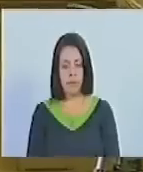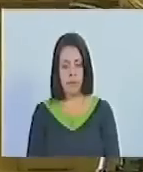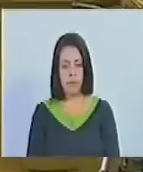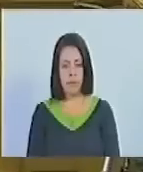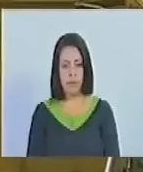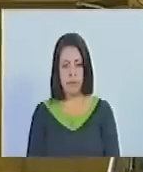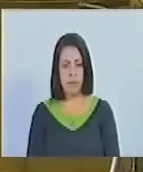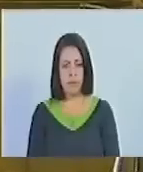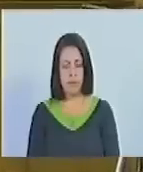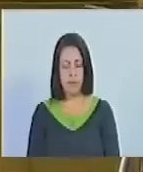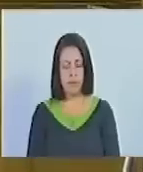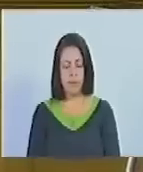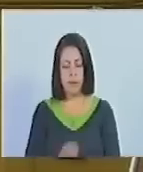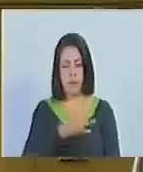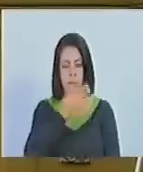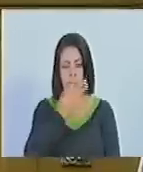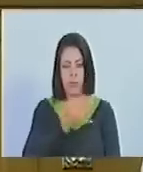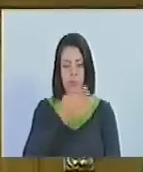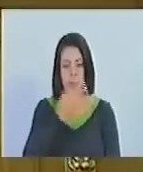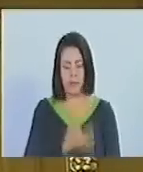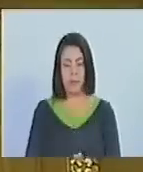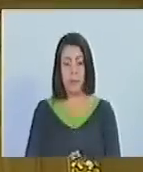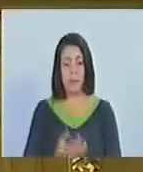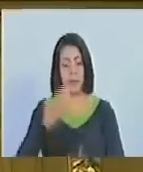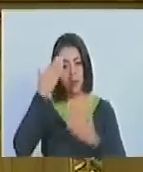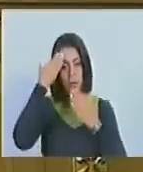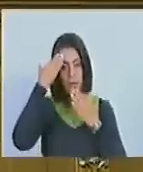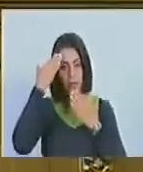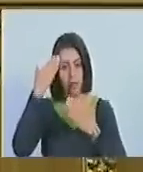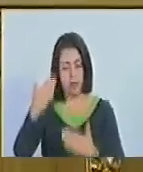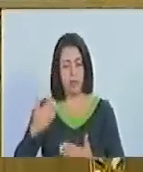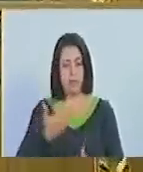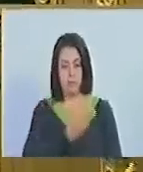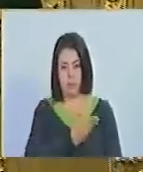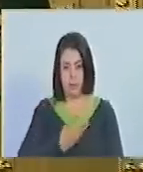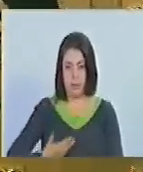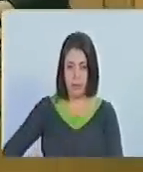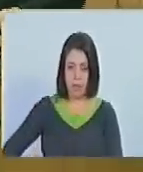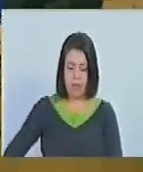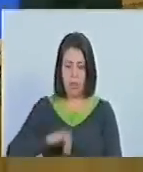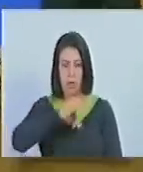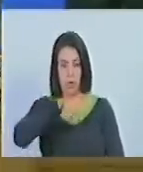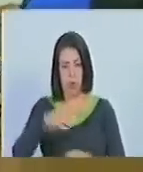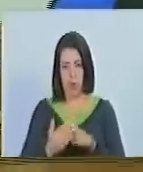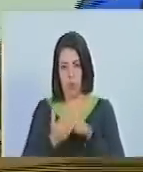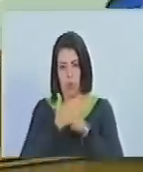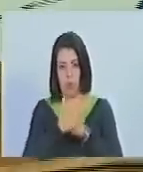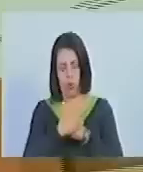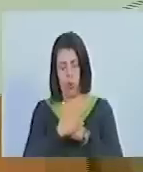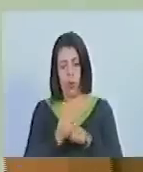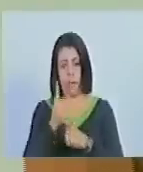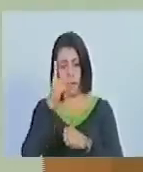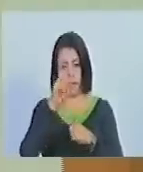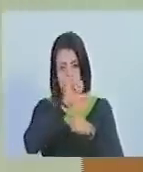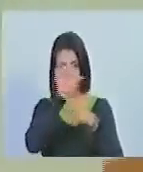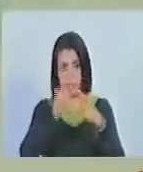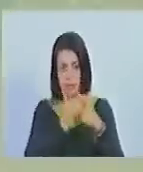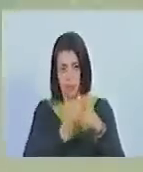buenas tardes un saludo presidente Jorge Rodríguez primer